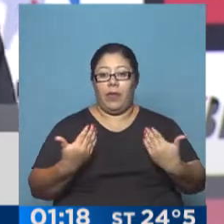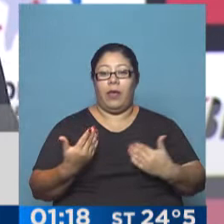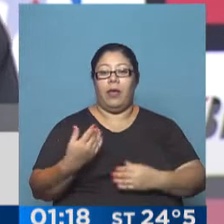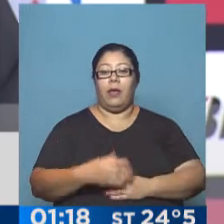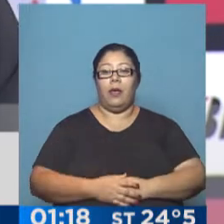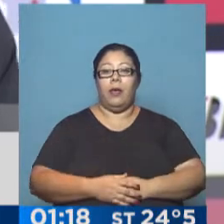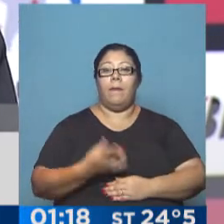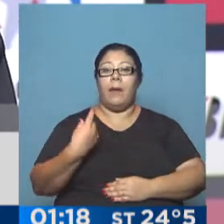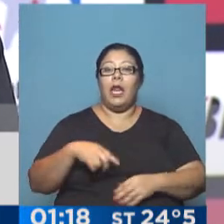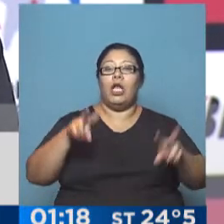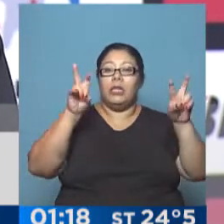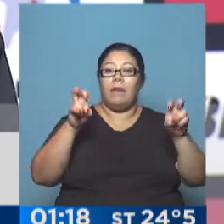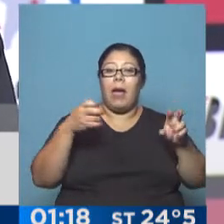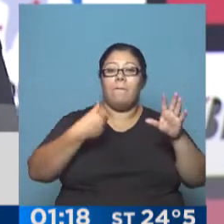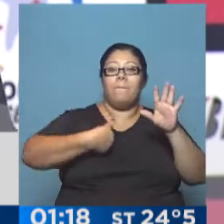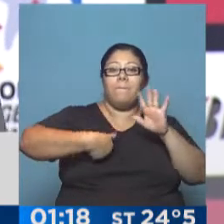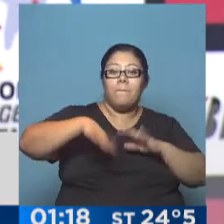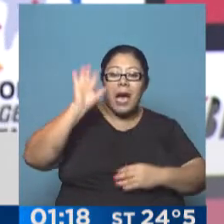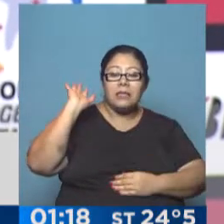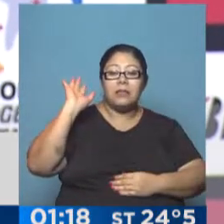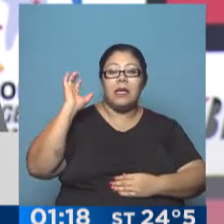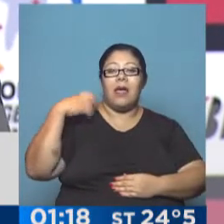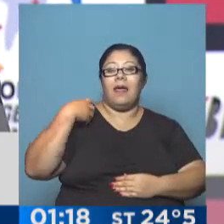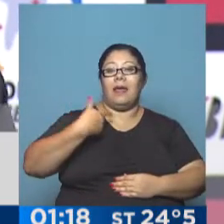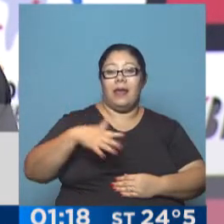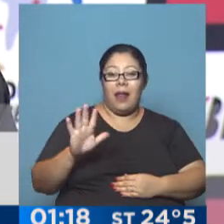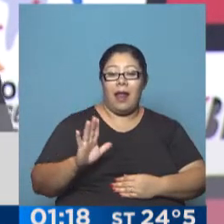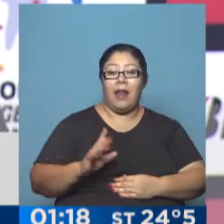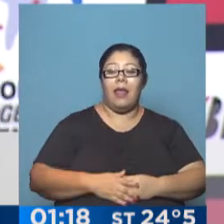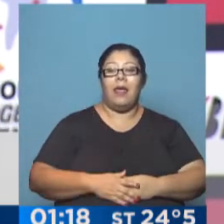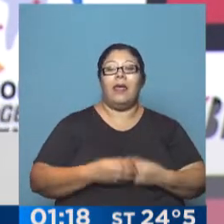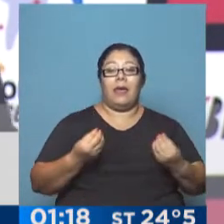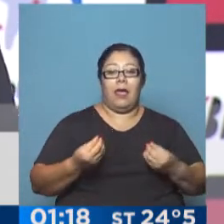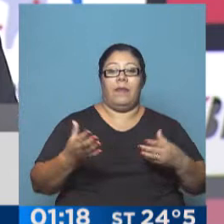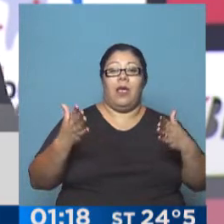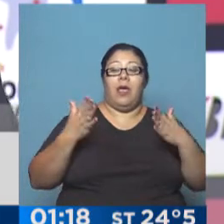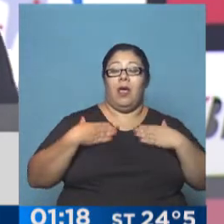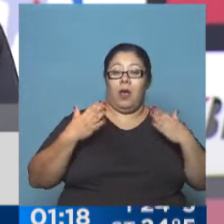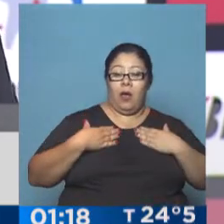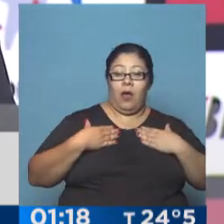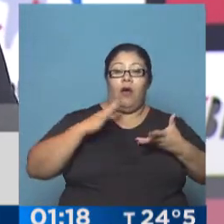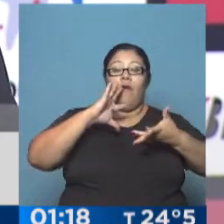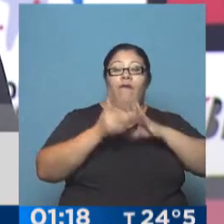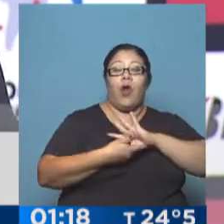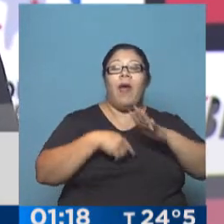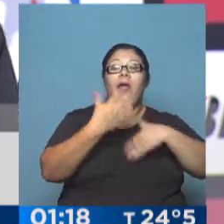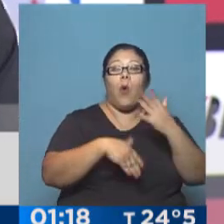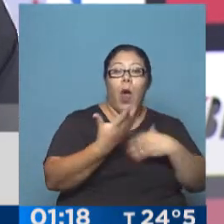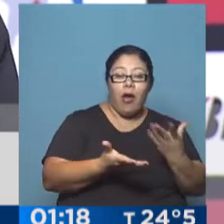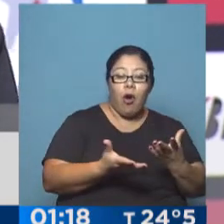El tema es mucho más abarcativo, más profundo. Creo que una gran diferencia física y futbolística a favor de Racing